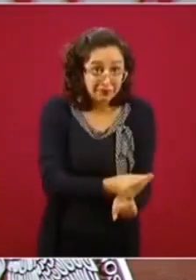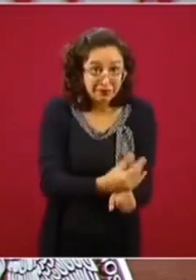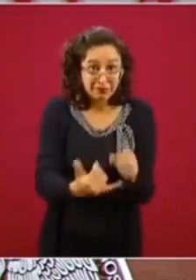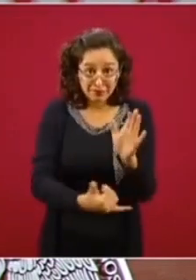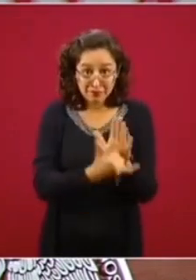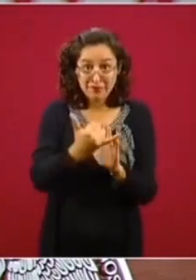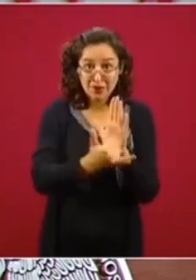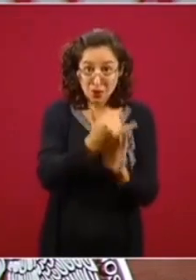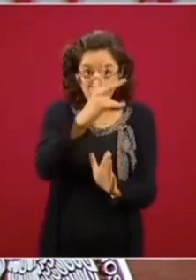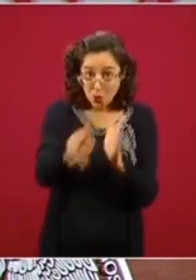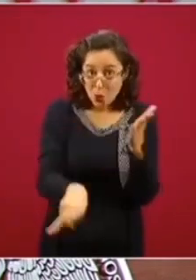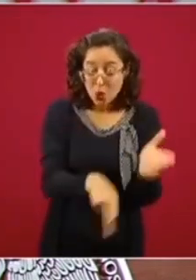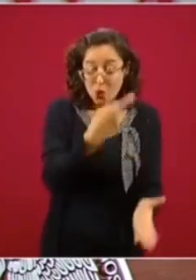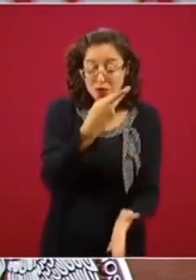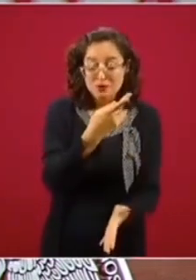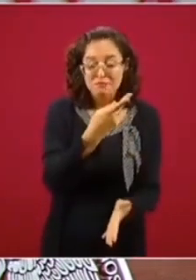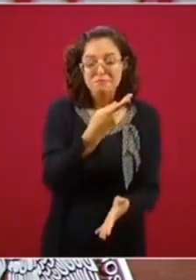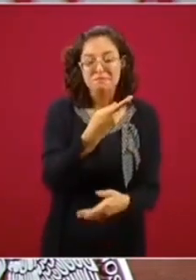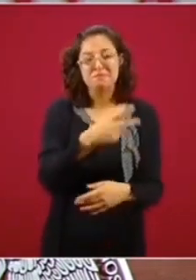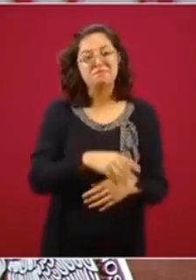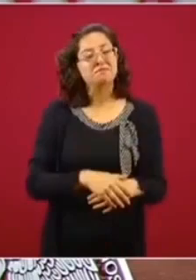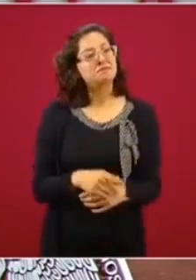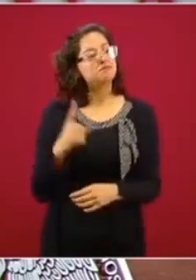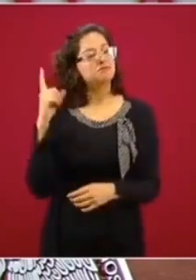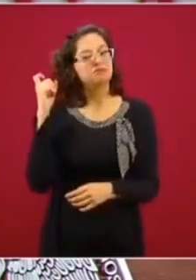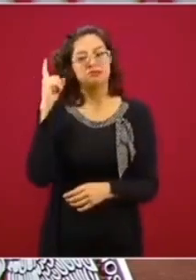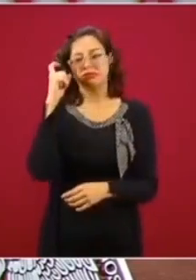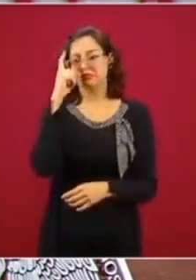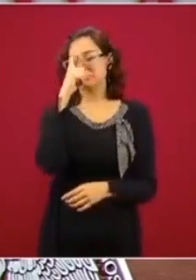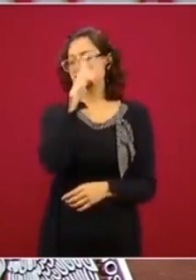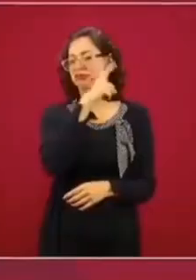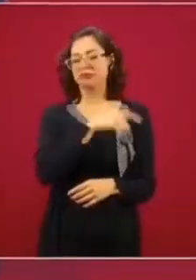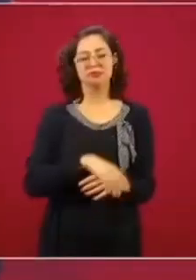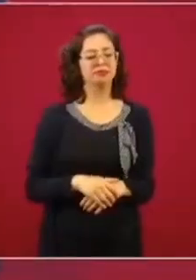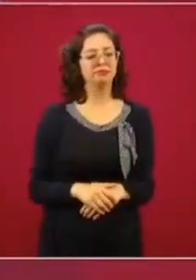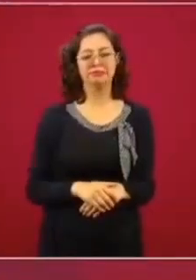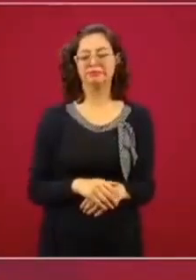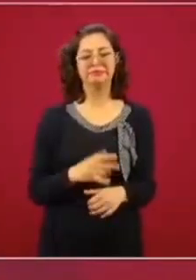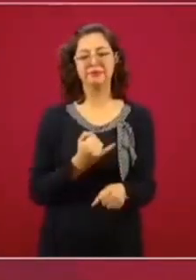reiniciar su construcción. Por ejemplo,